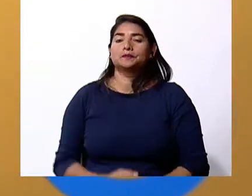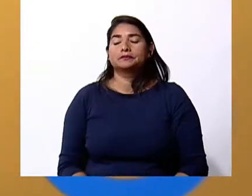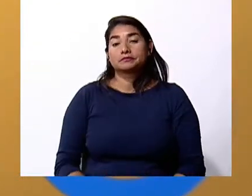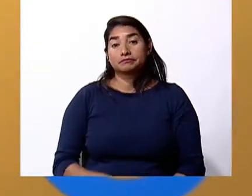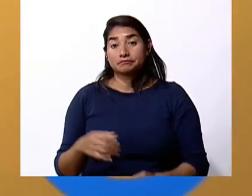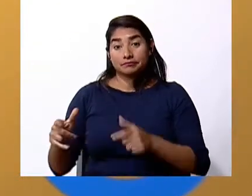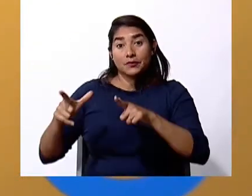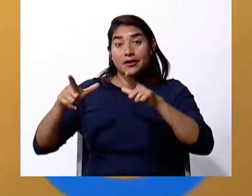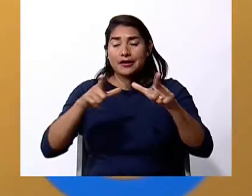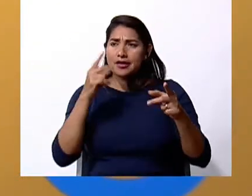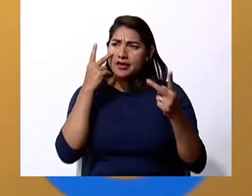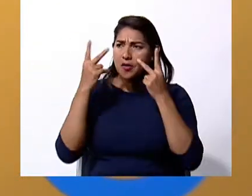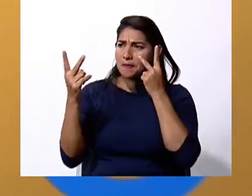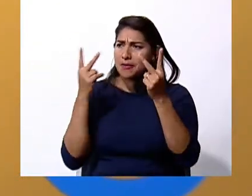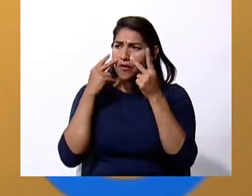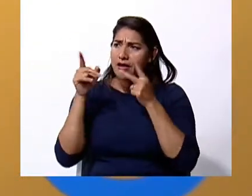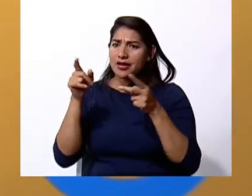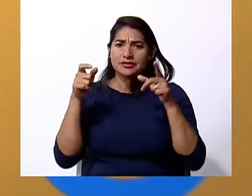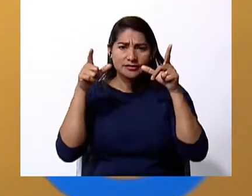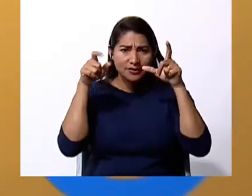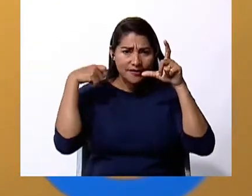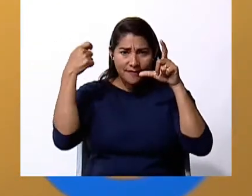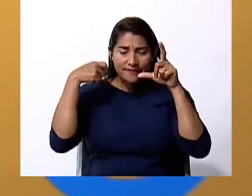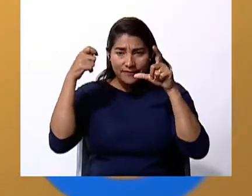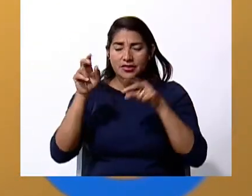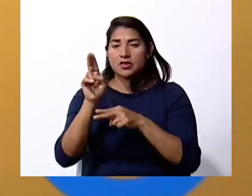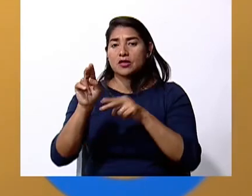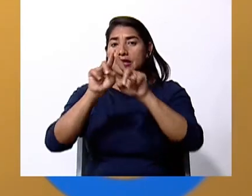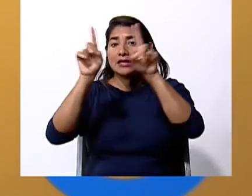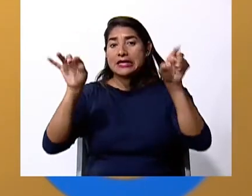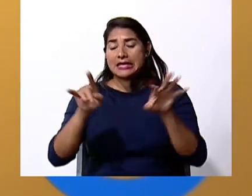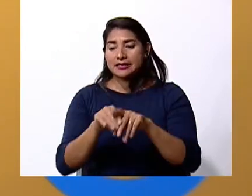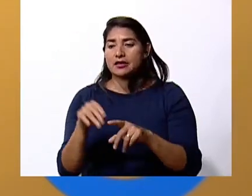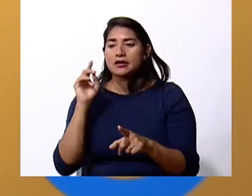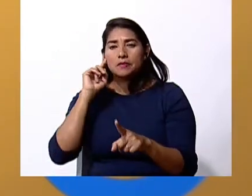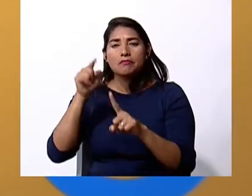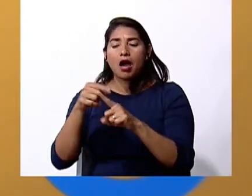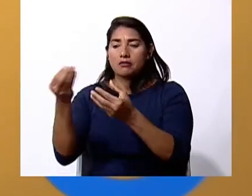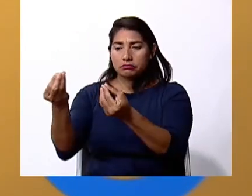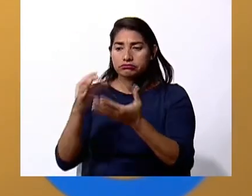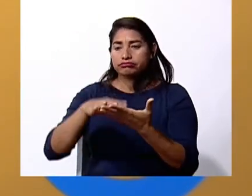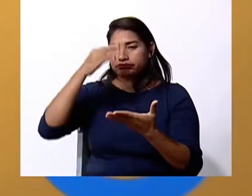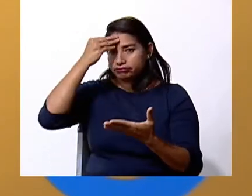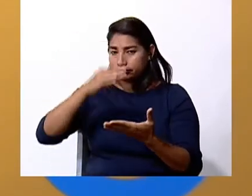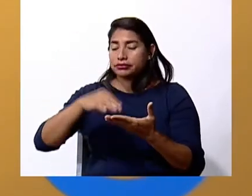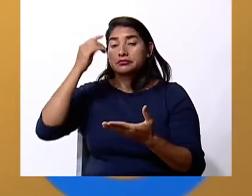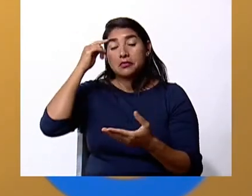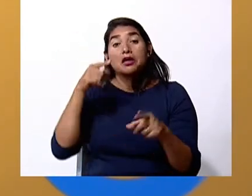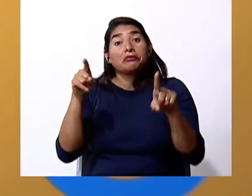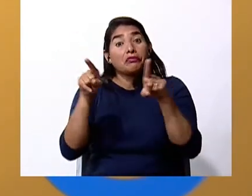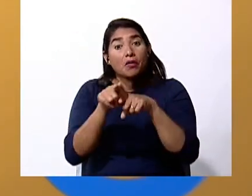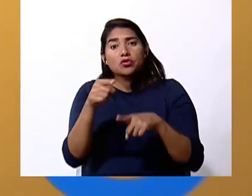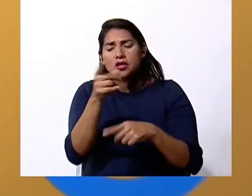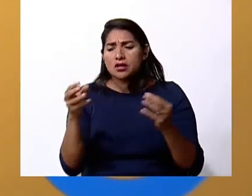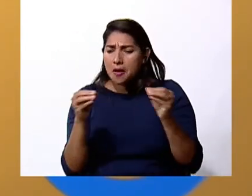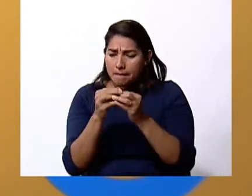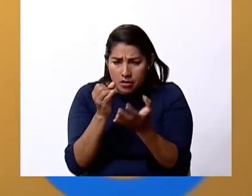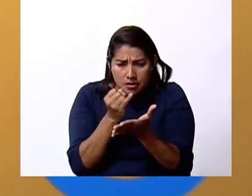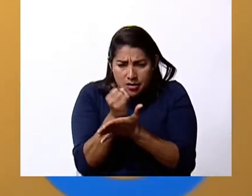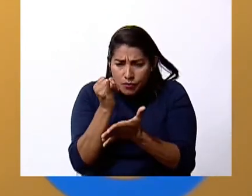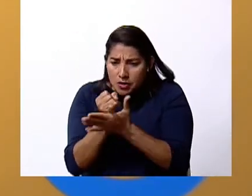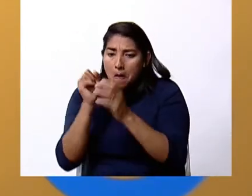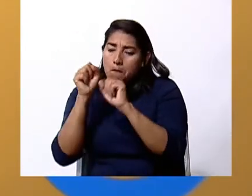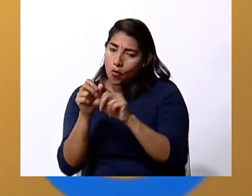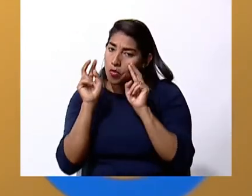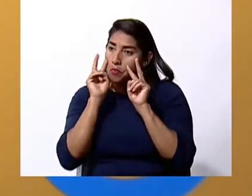Listo, viste? Este video es tomado de internet con fines educativos así que también si quieres ampliar en el tema podrías